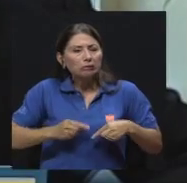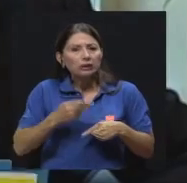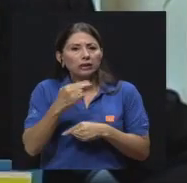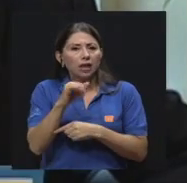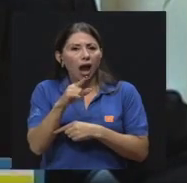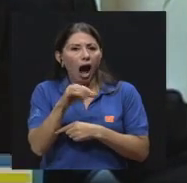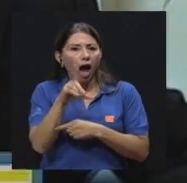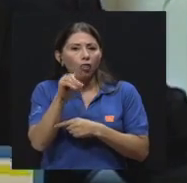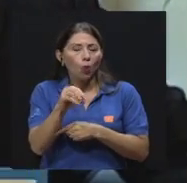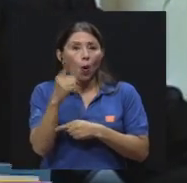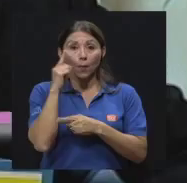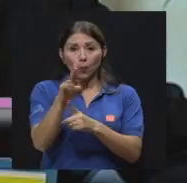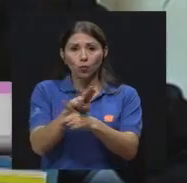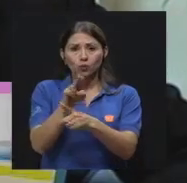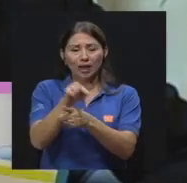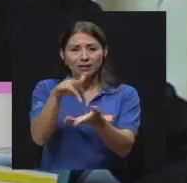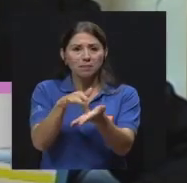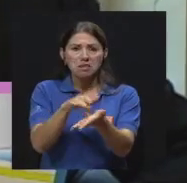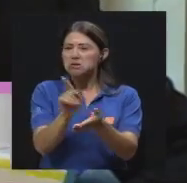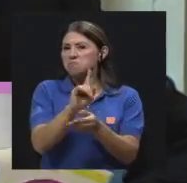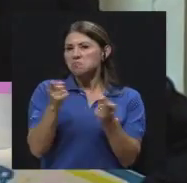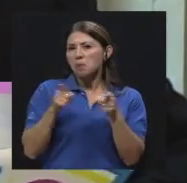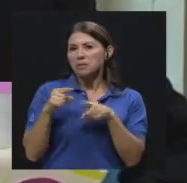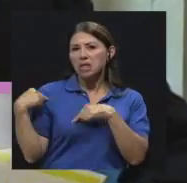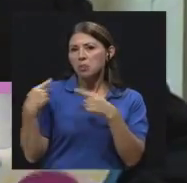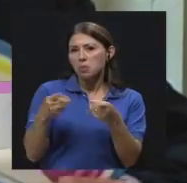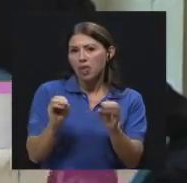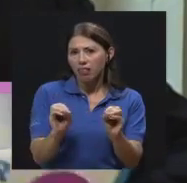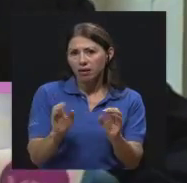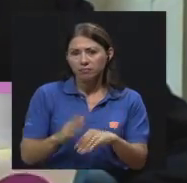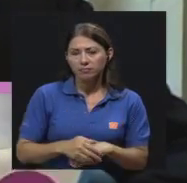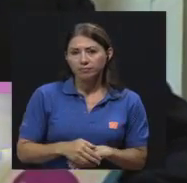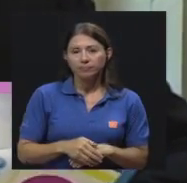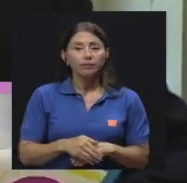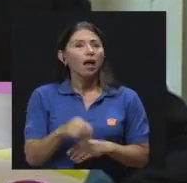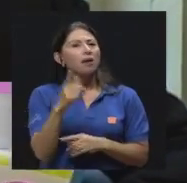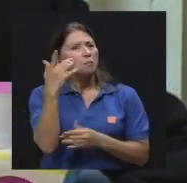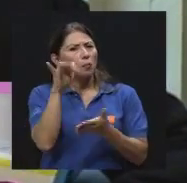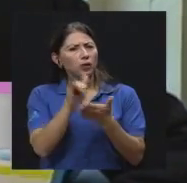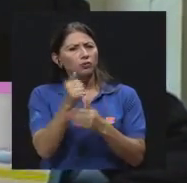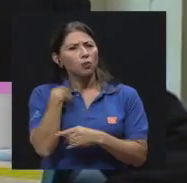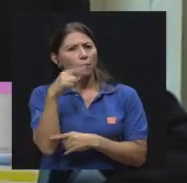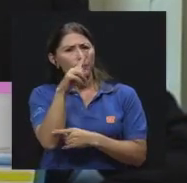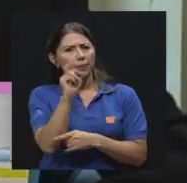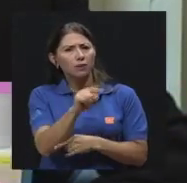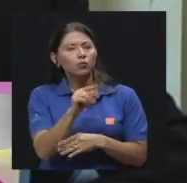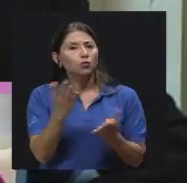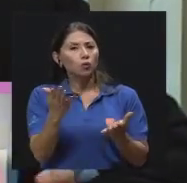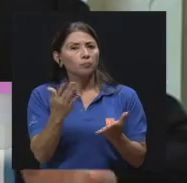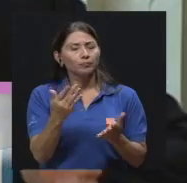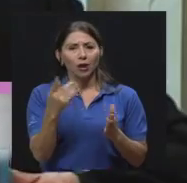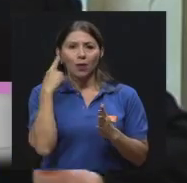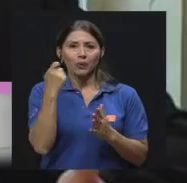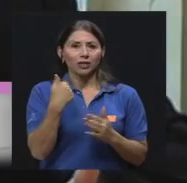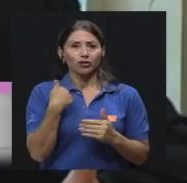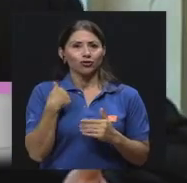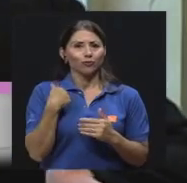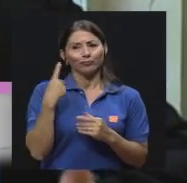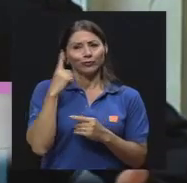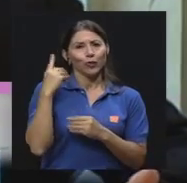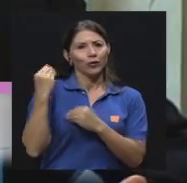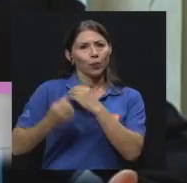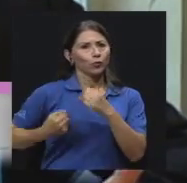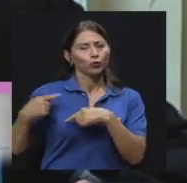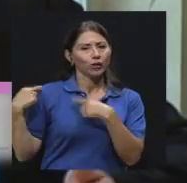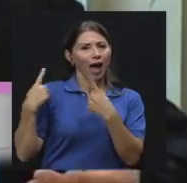precisamente por eso se lo pregunto, porque es sumamente extraño, al menos yo no tengo tantos